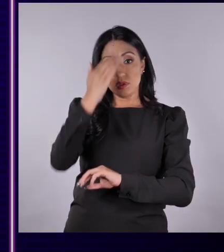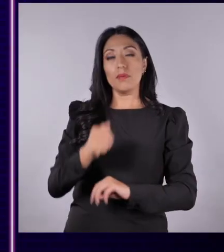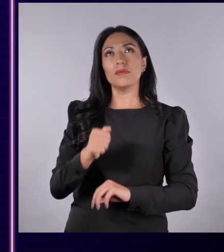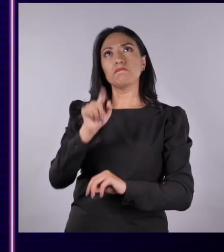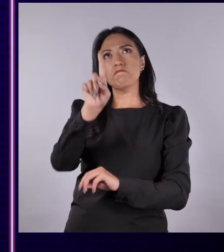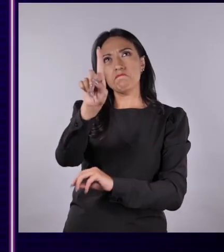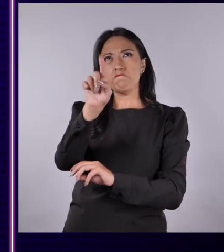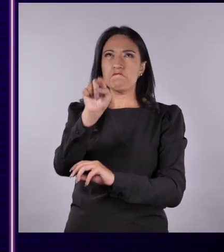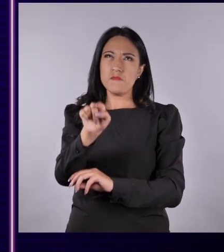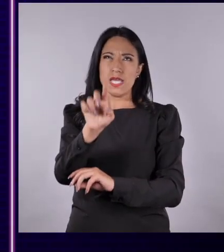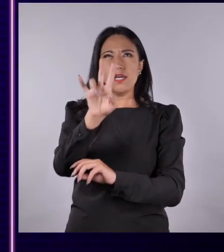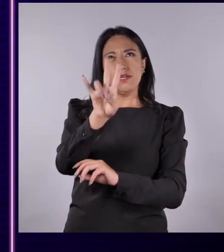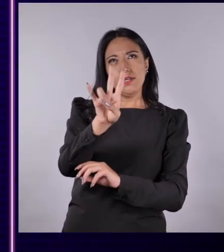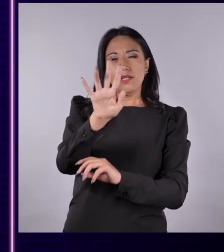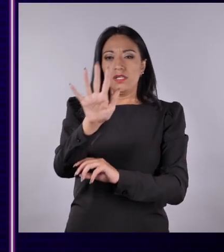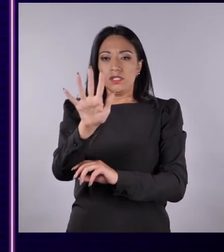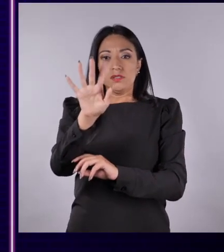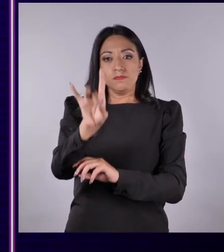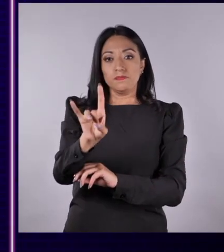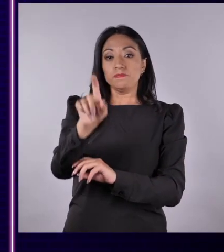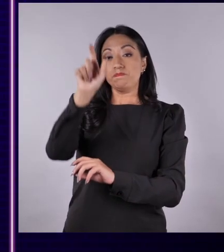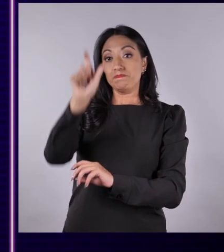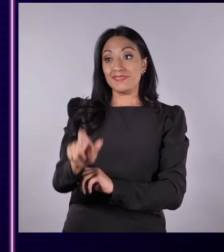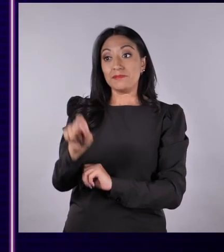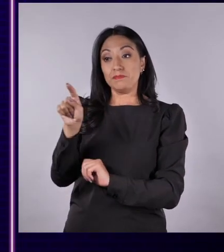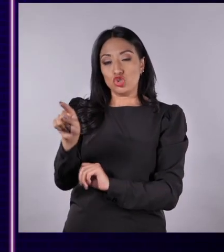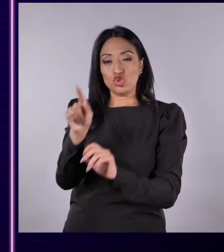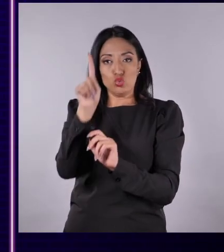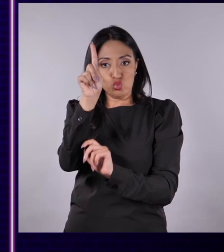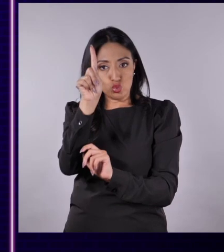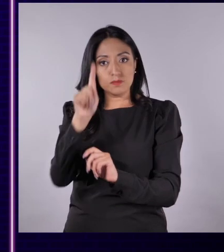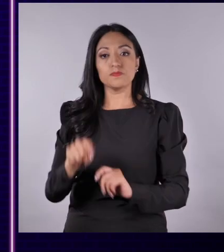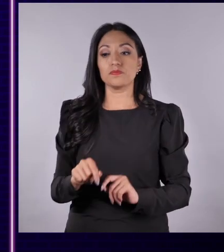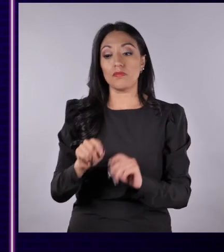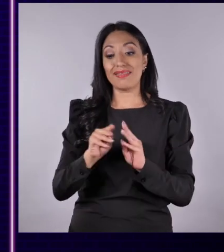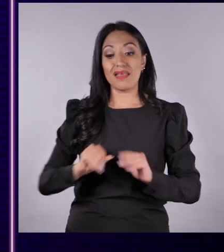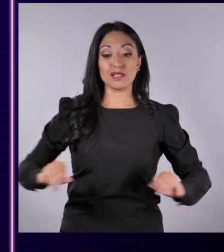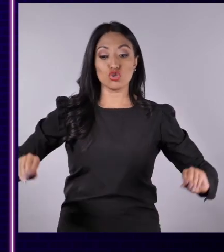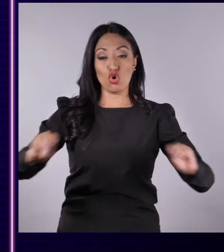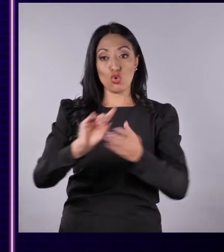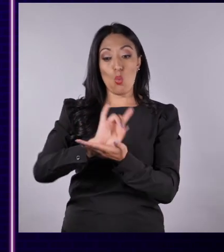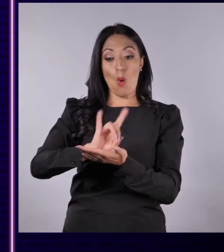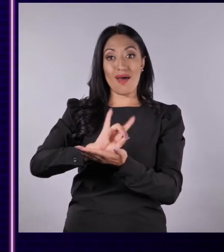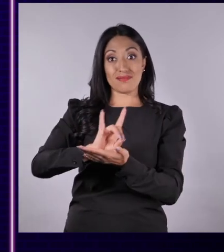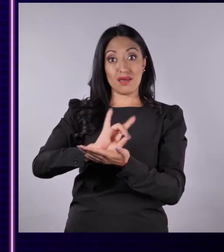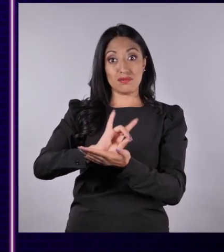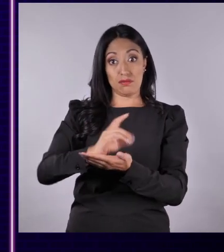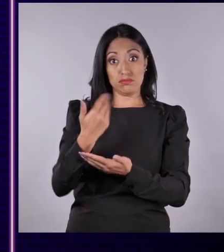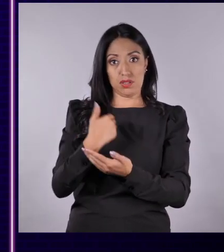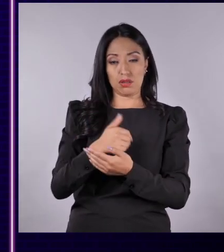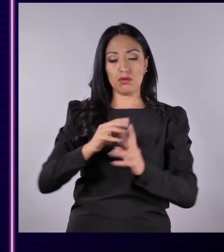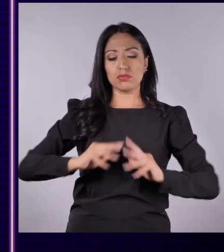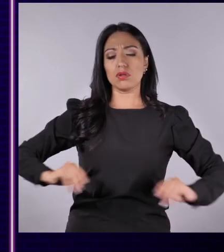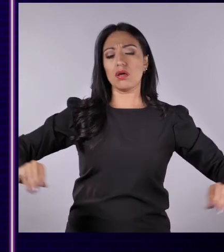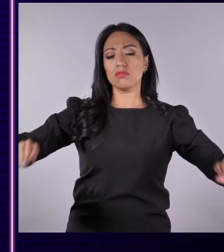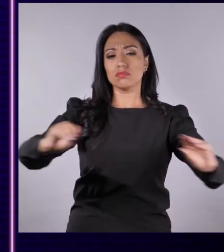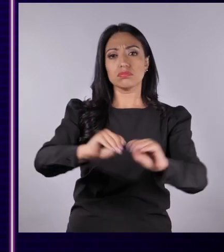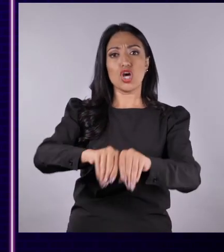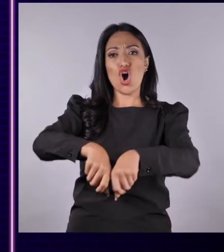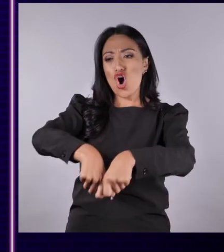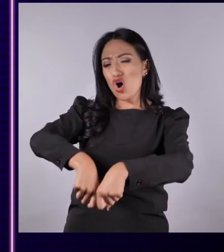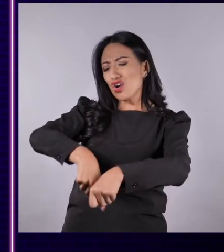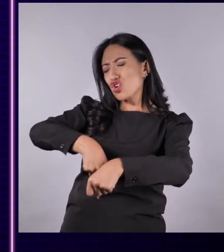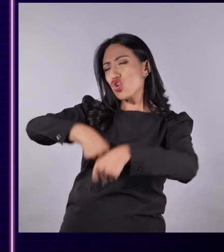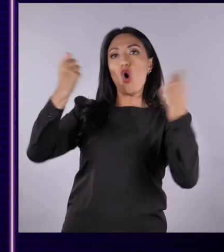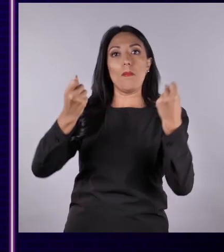¿Sabías que, hacia 1758, don Antonio López de Galarza, terrateniente de Guaranda y descendiente de Encomenderos,